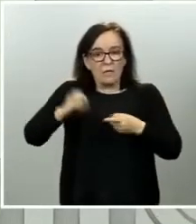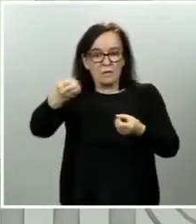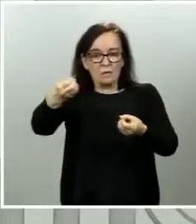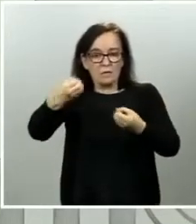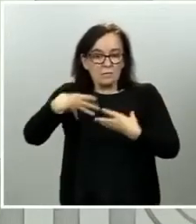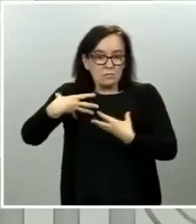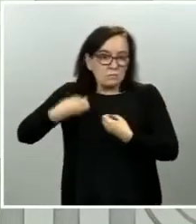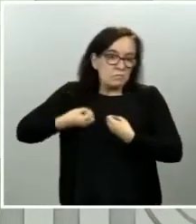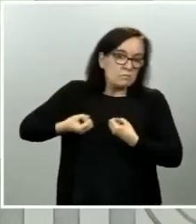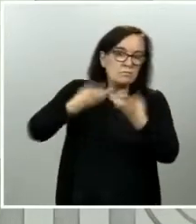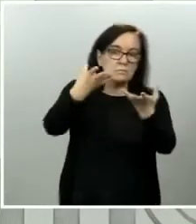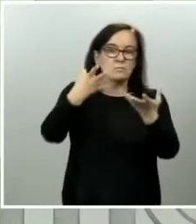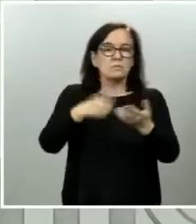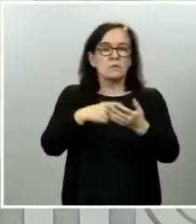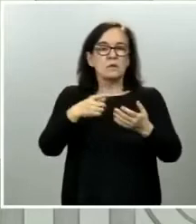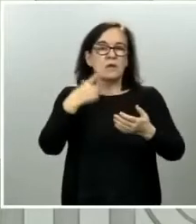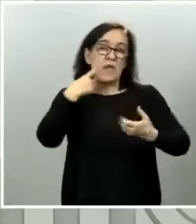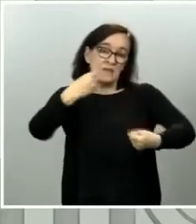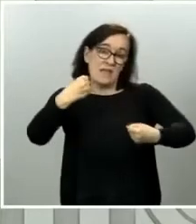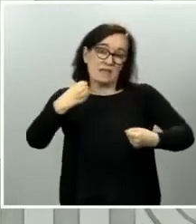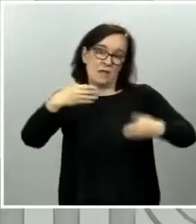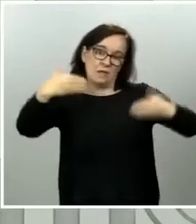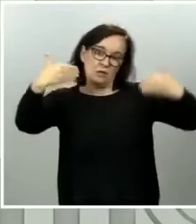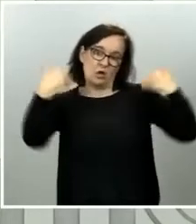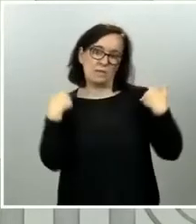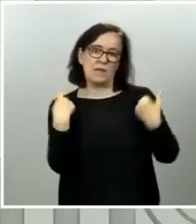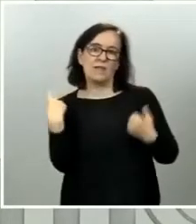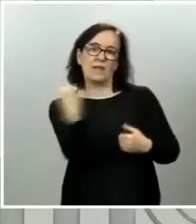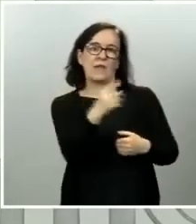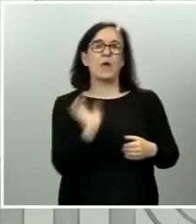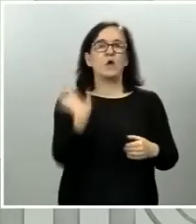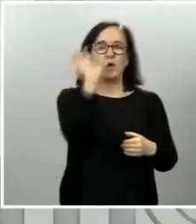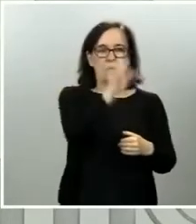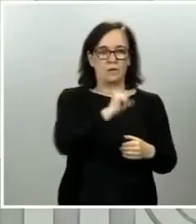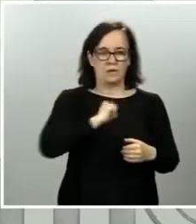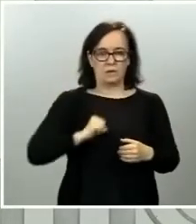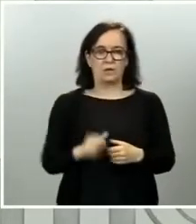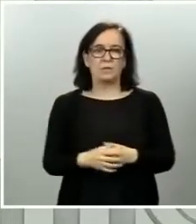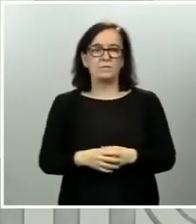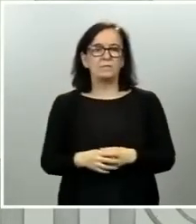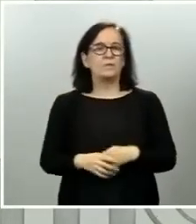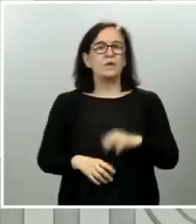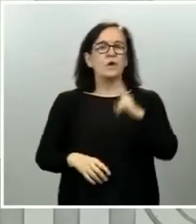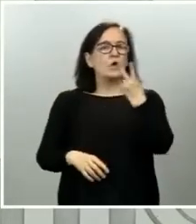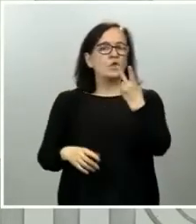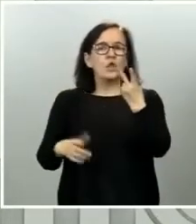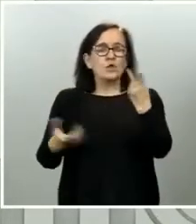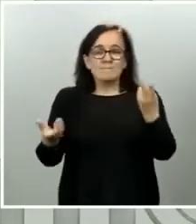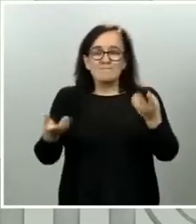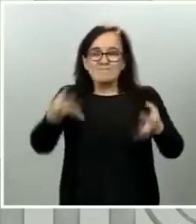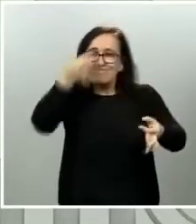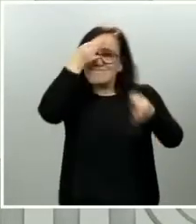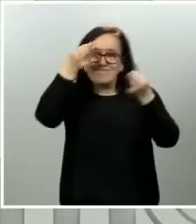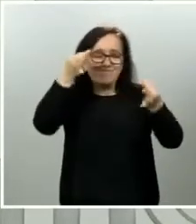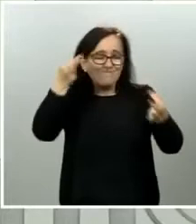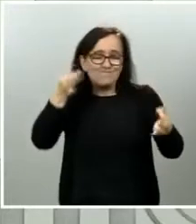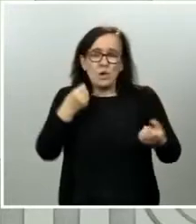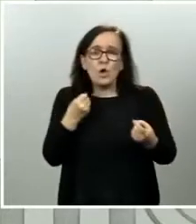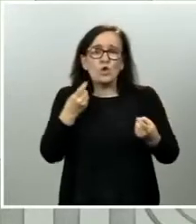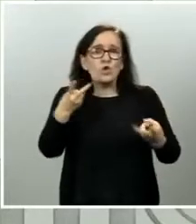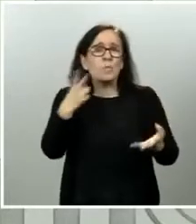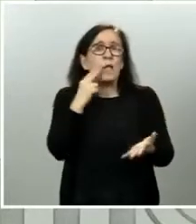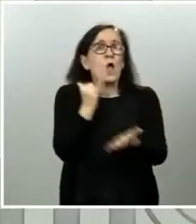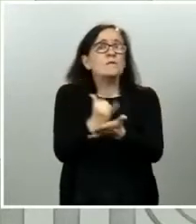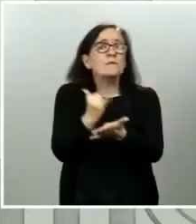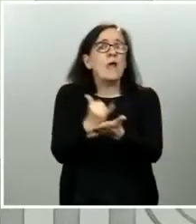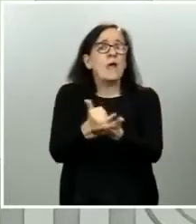a la autoridad sanitaria competente de cada comunidad autónoma. Dos, no dispongo de los datos del número concreto de test de diagnóstico